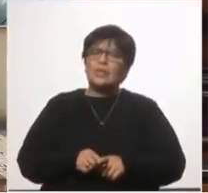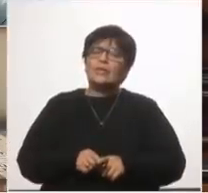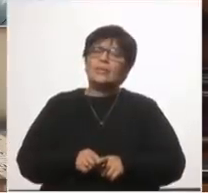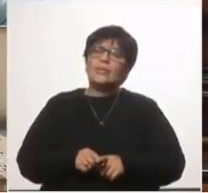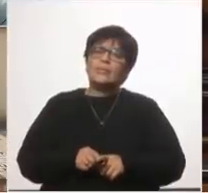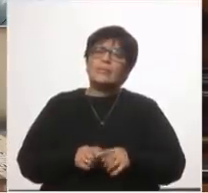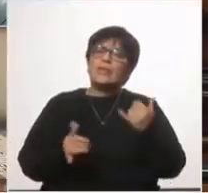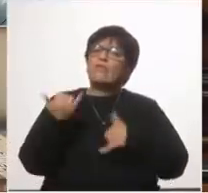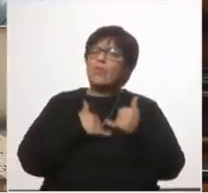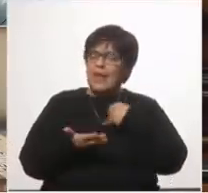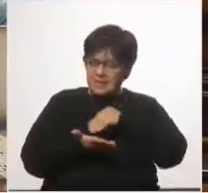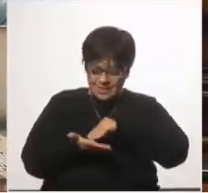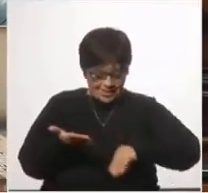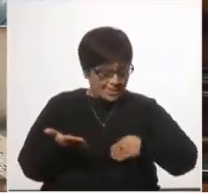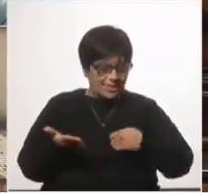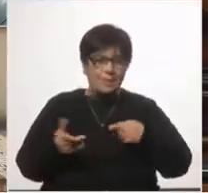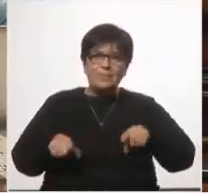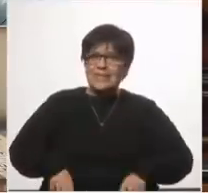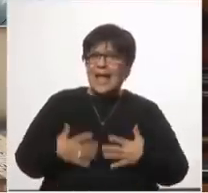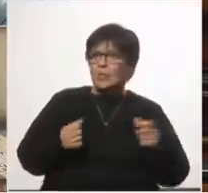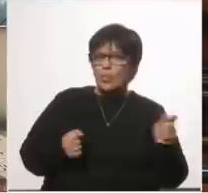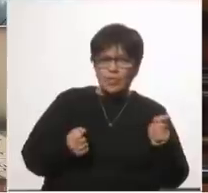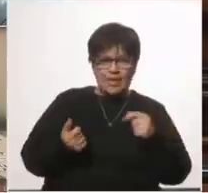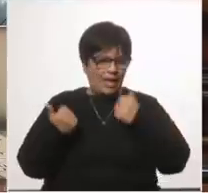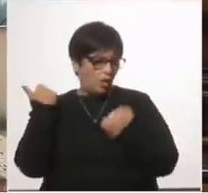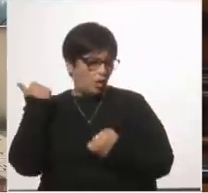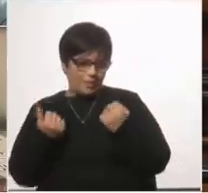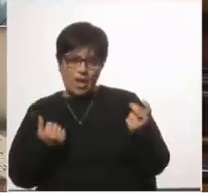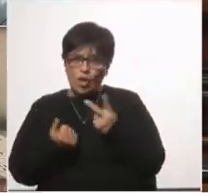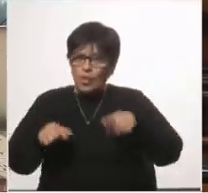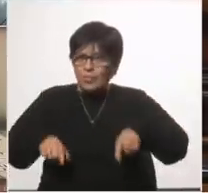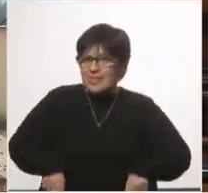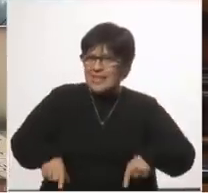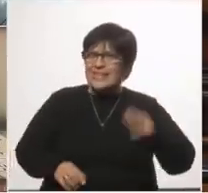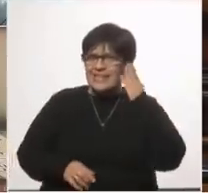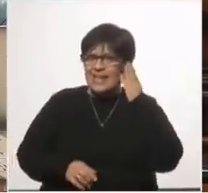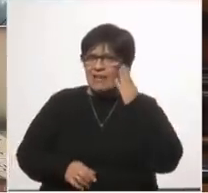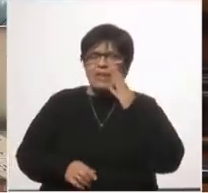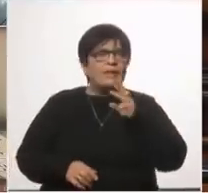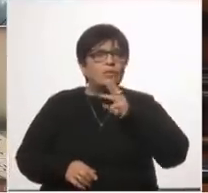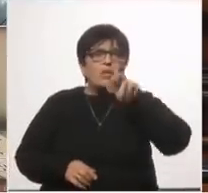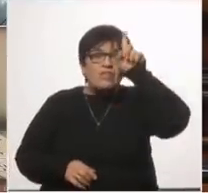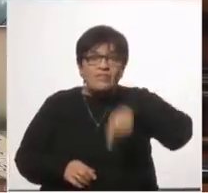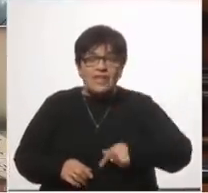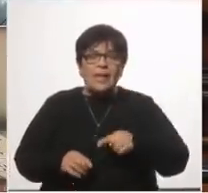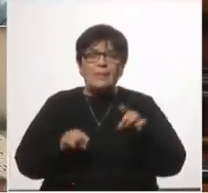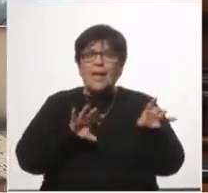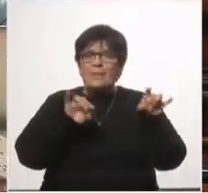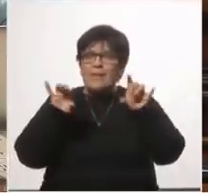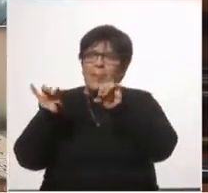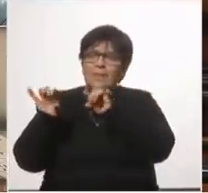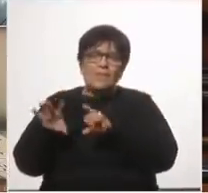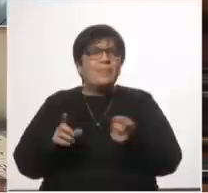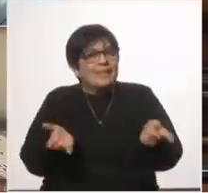cuáles son los datos que el Ministerio de Salud Pública y el Ministerio de Economía tienen para decirnos cómo ha afectado los contagios y los